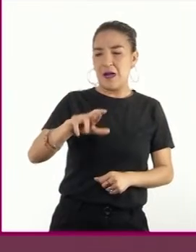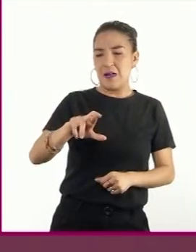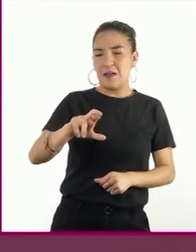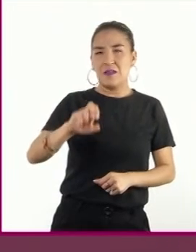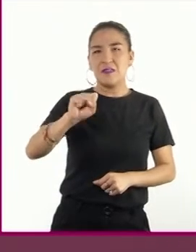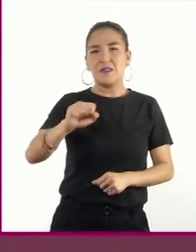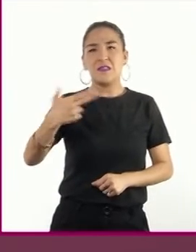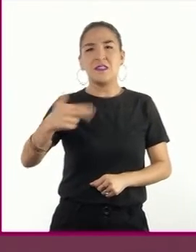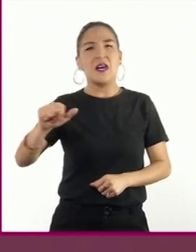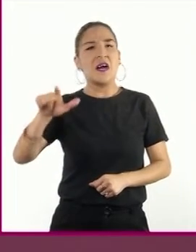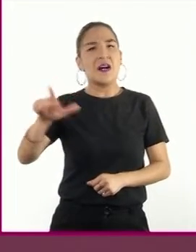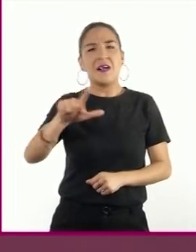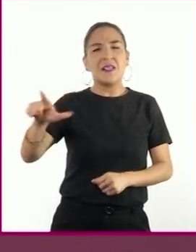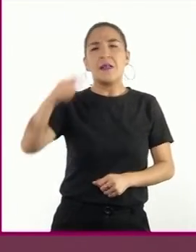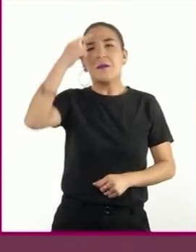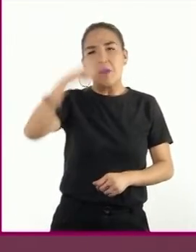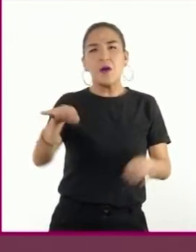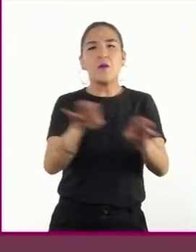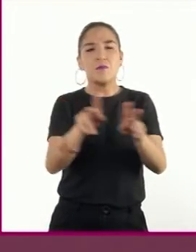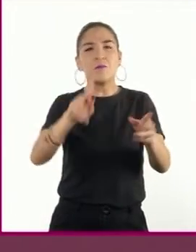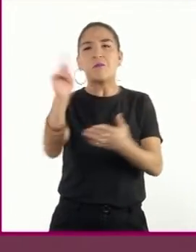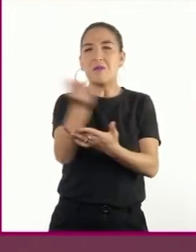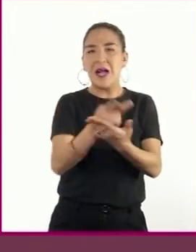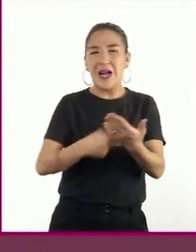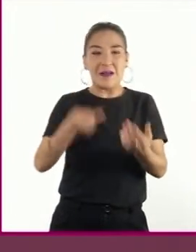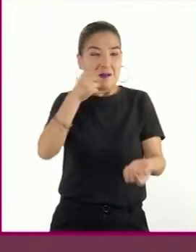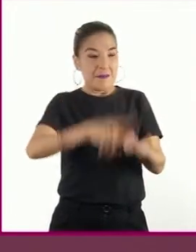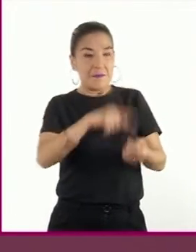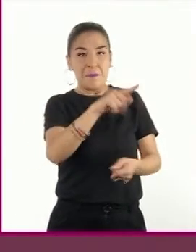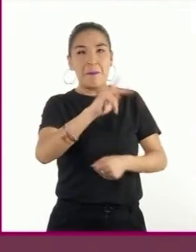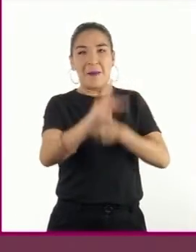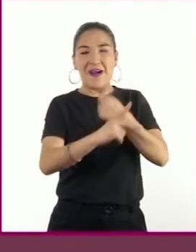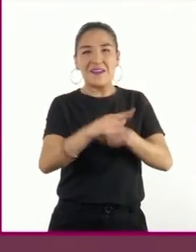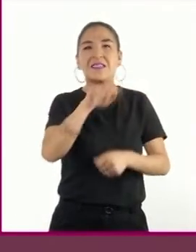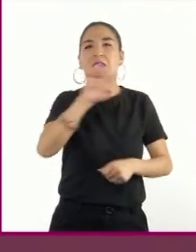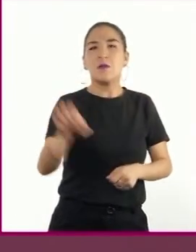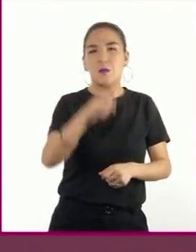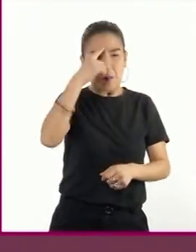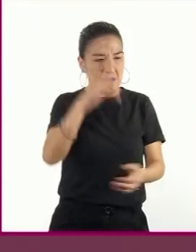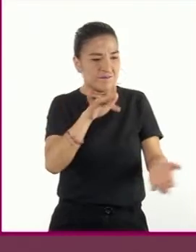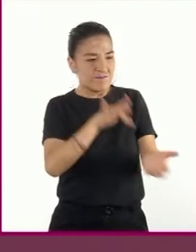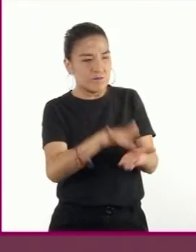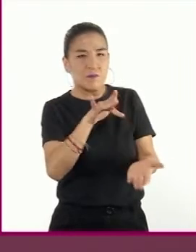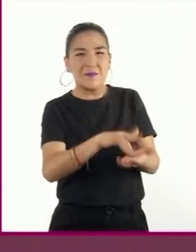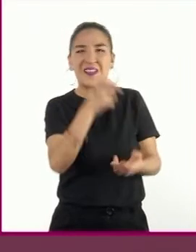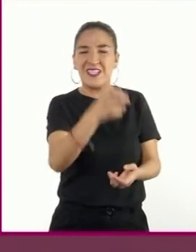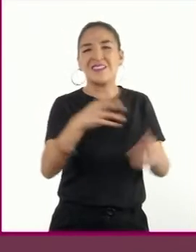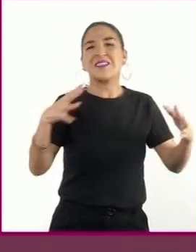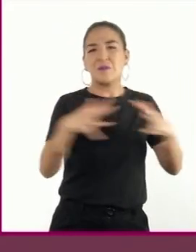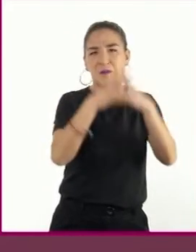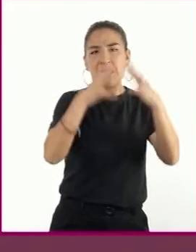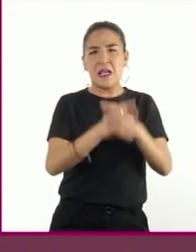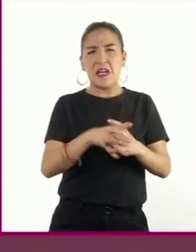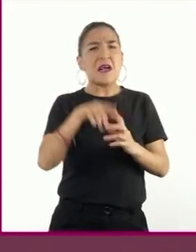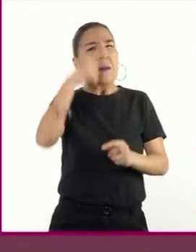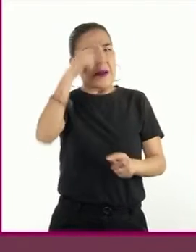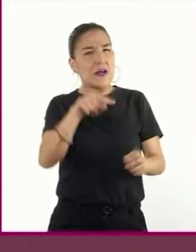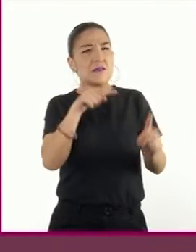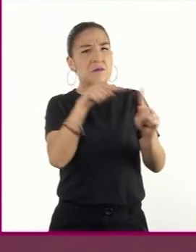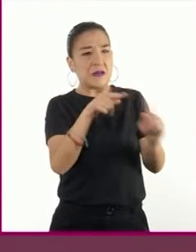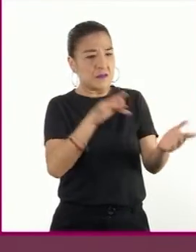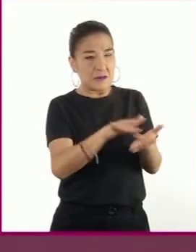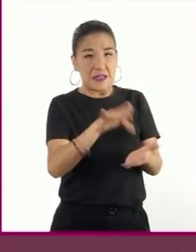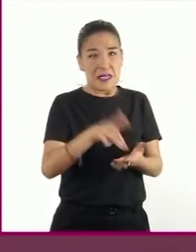dar apoyo financiero a los países europeos devastados por la guerra. El objetivo de esa ayuda no fue solo